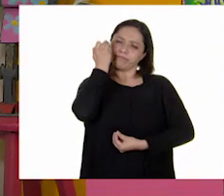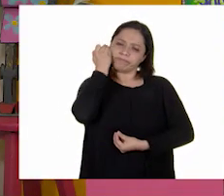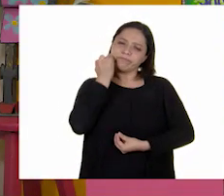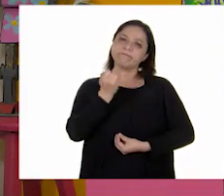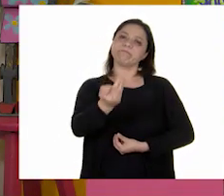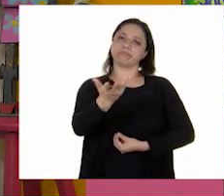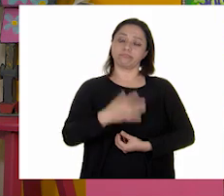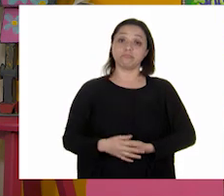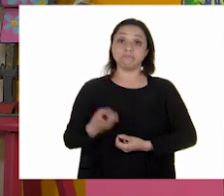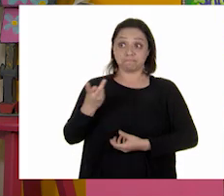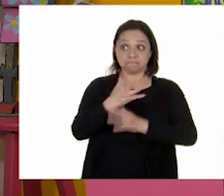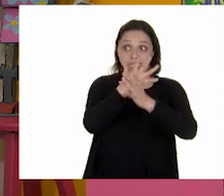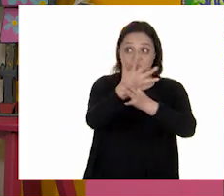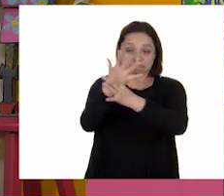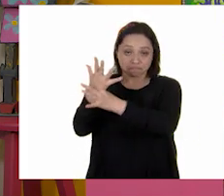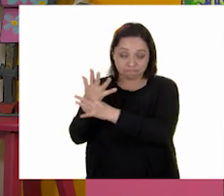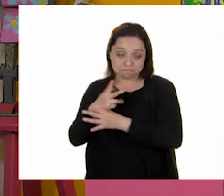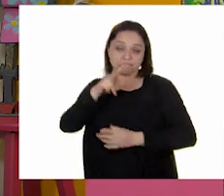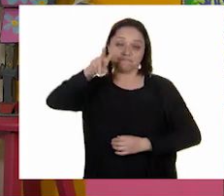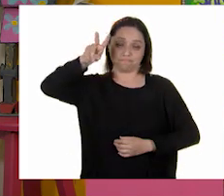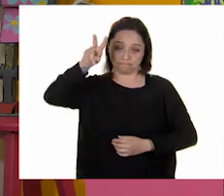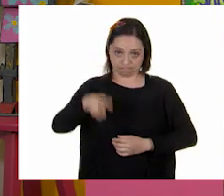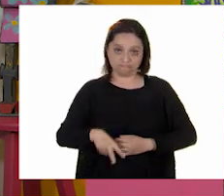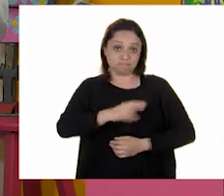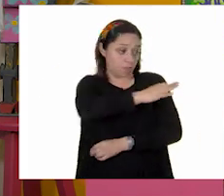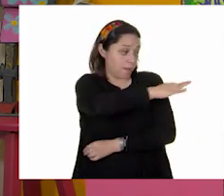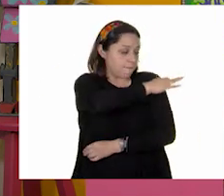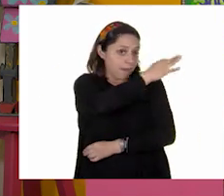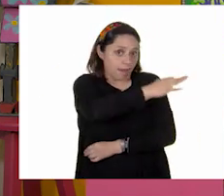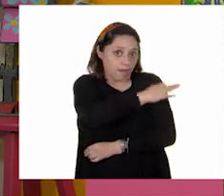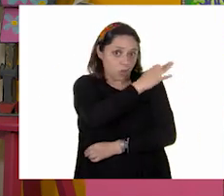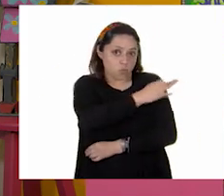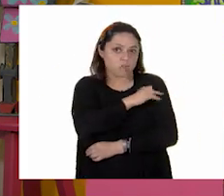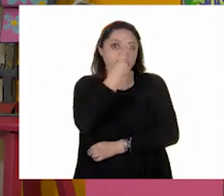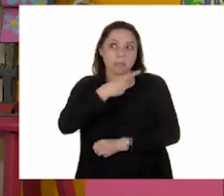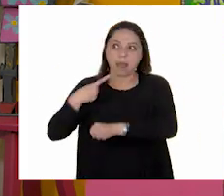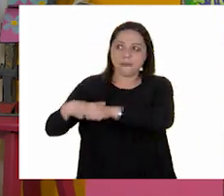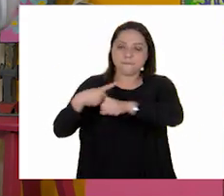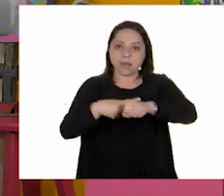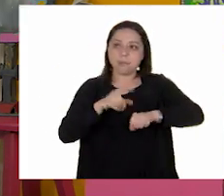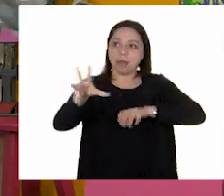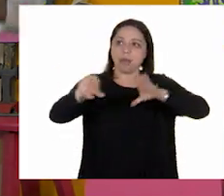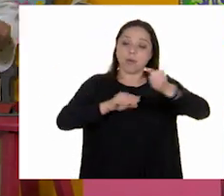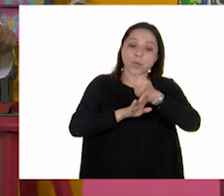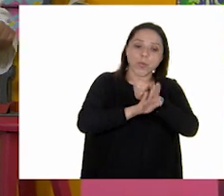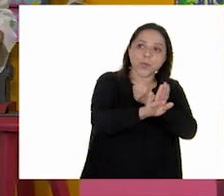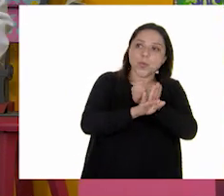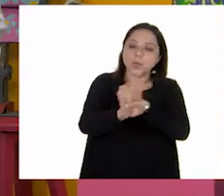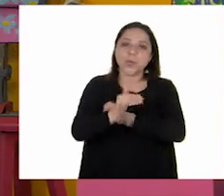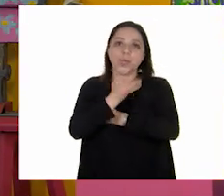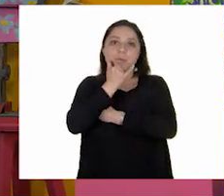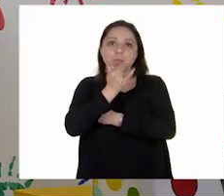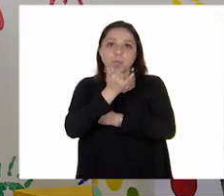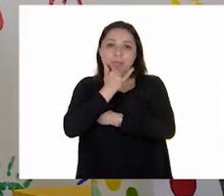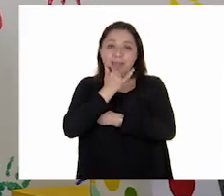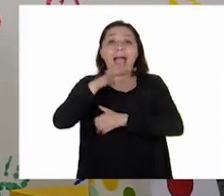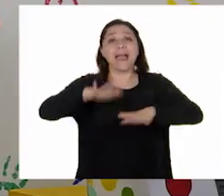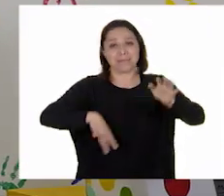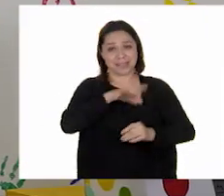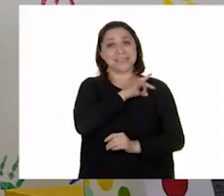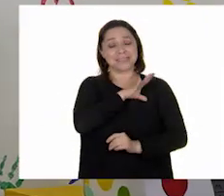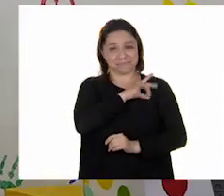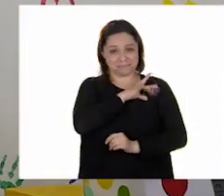Es muy cierto lo que nos comentan, las vacunas ayudan a prevenir enfermedades y a veces nos dan miedo. Porque se